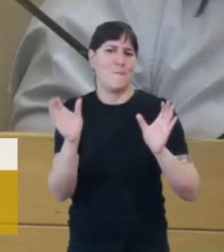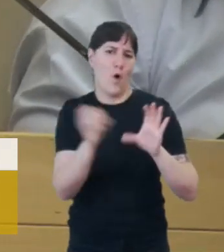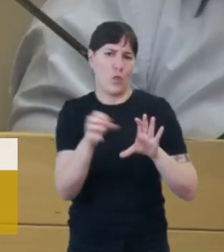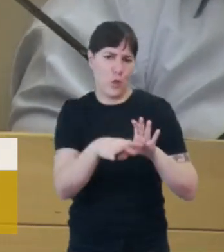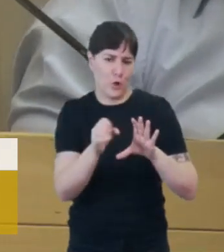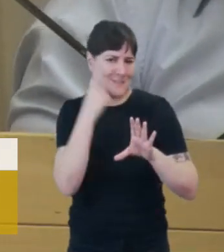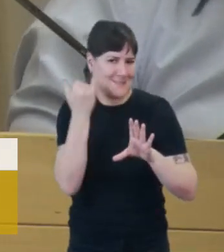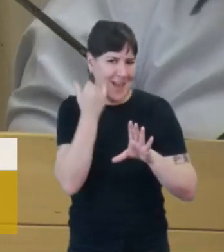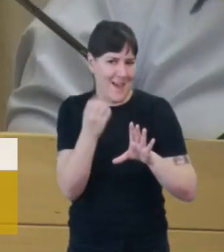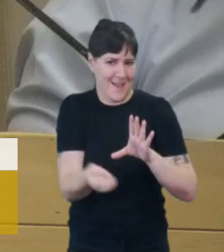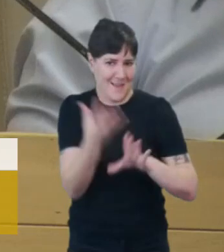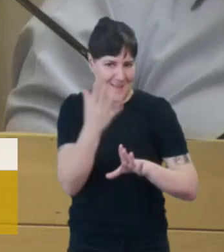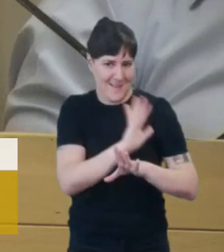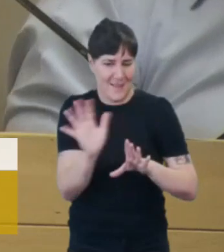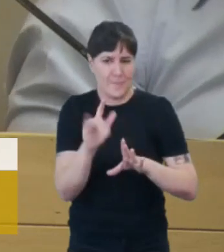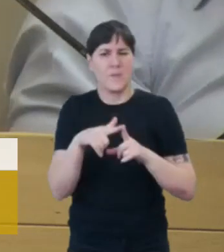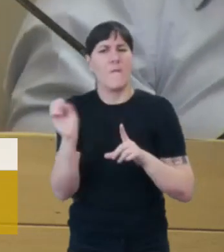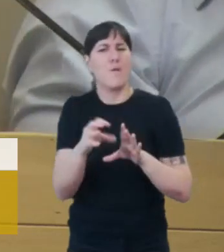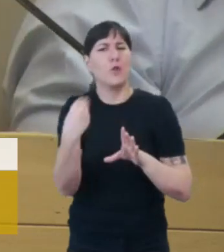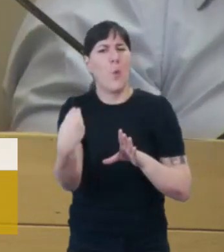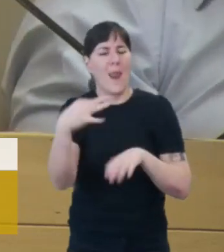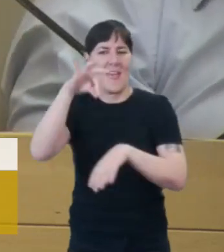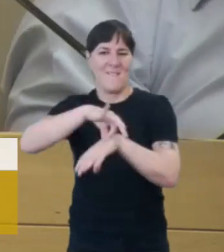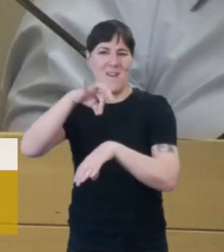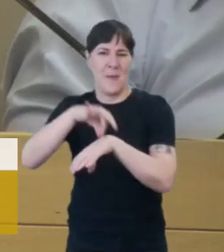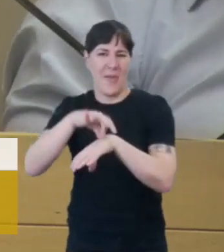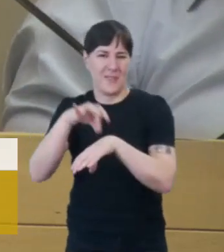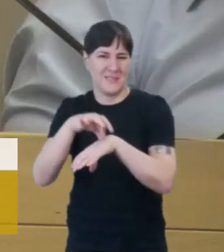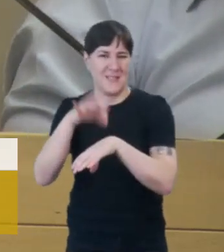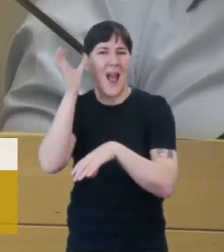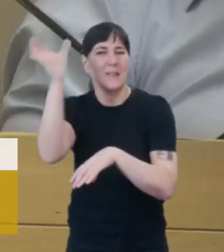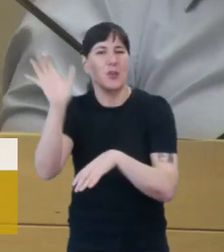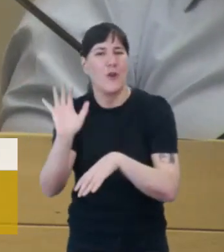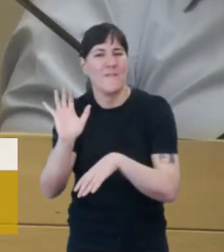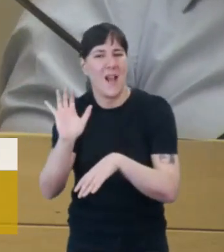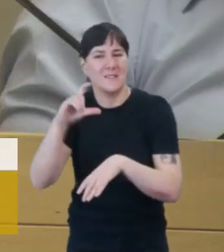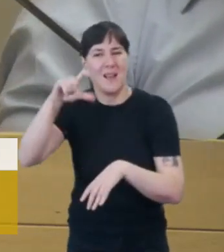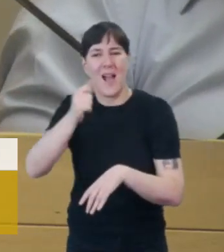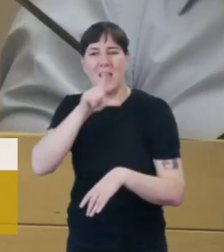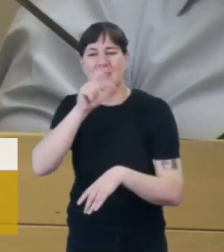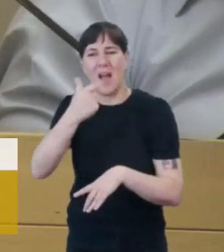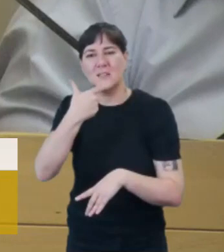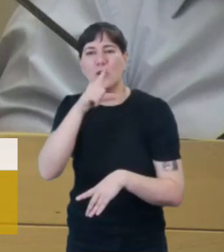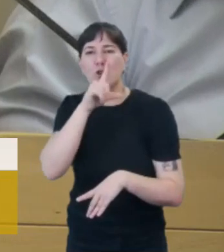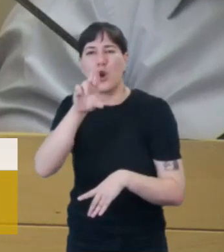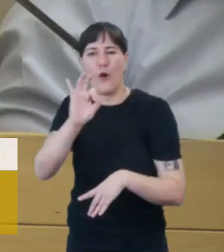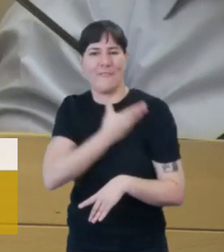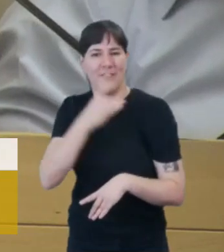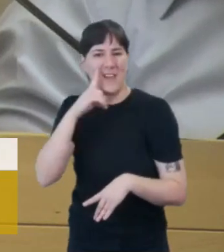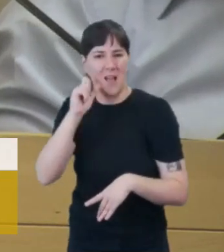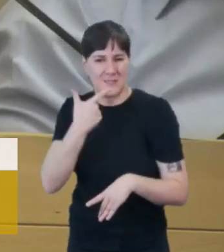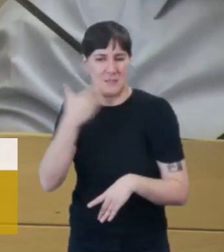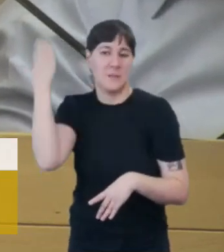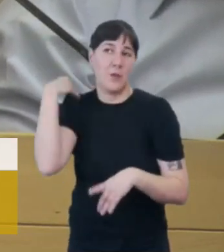Fondo de Enfermedades Catastróficas, que se creó en el 2005 junto con la ley,